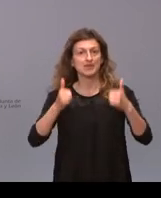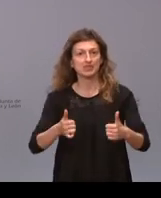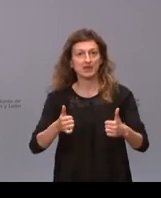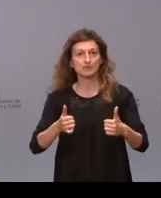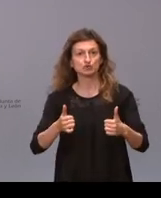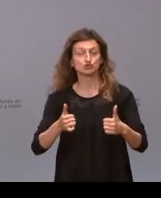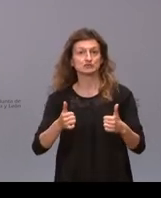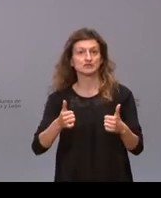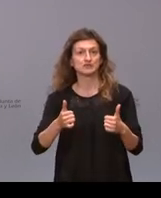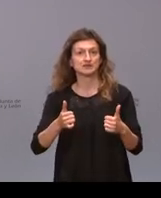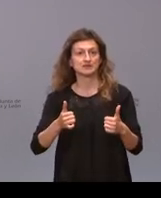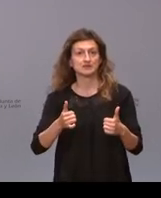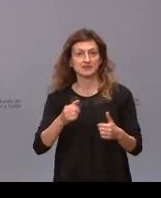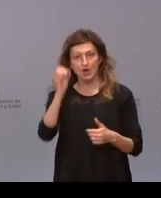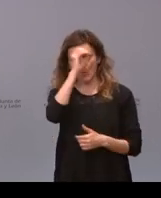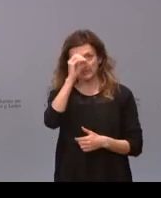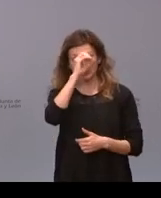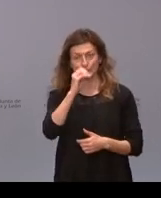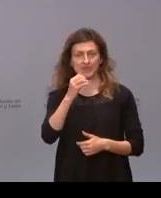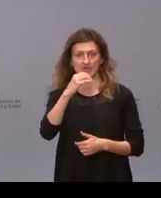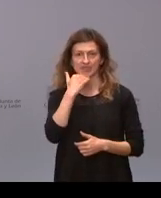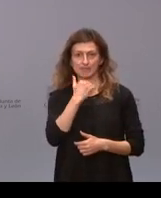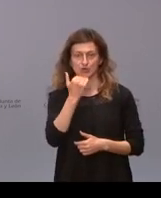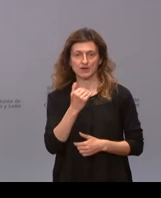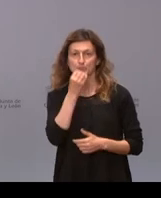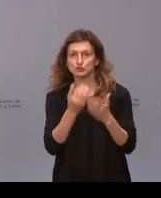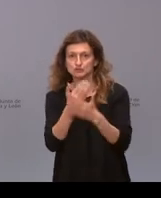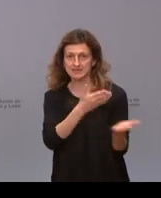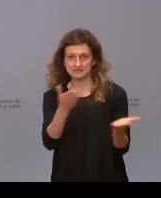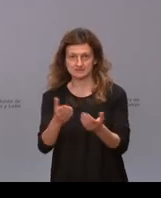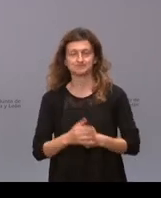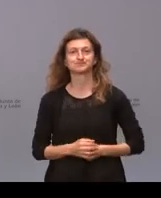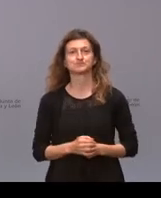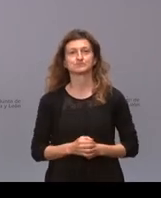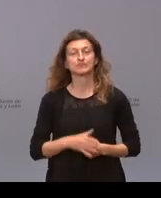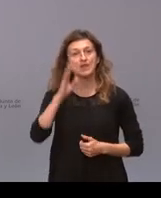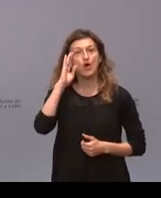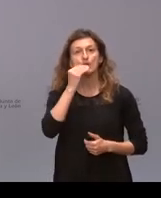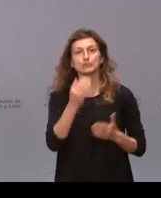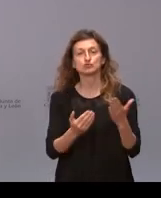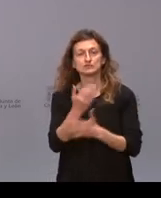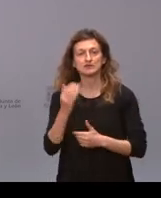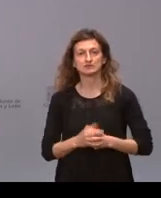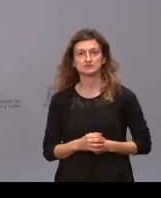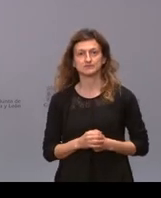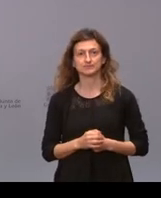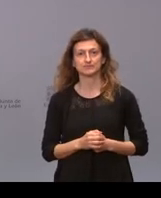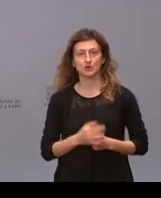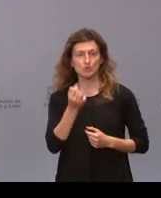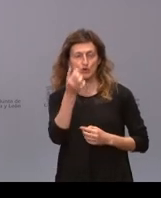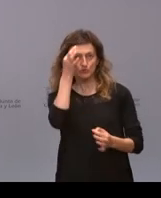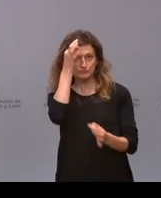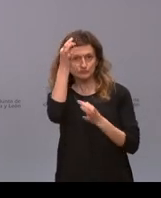Carlos Gil de la opinión de Zamora Carlos adelante buenos días Hola buenos días una precisión para